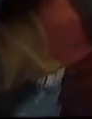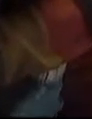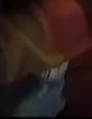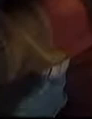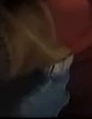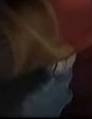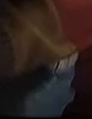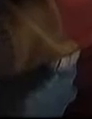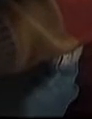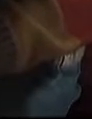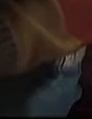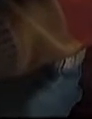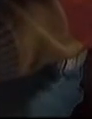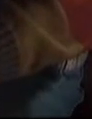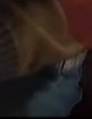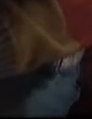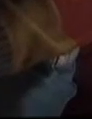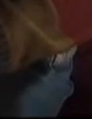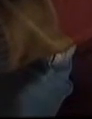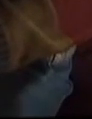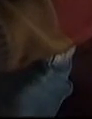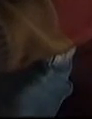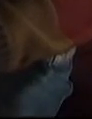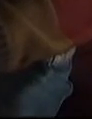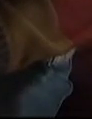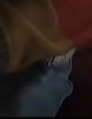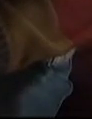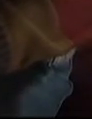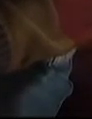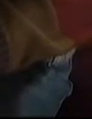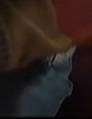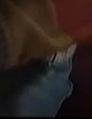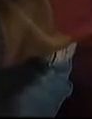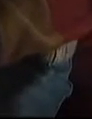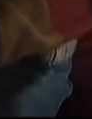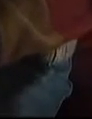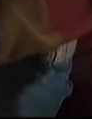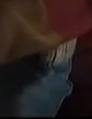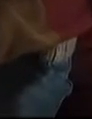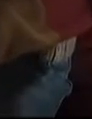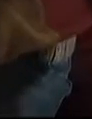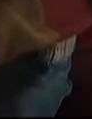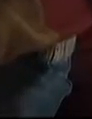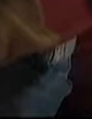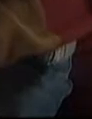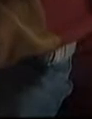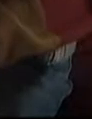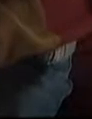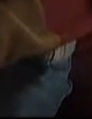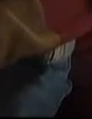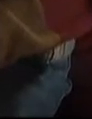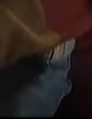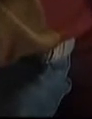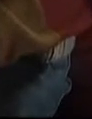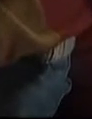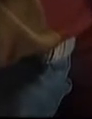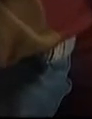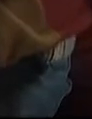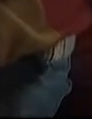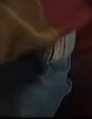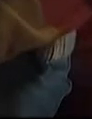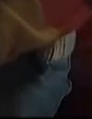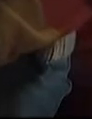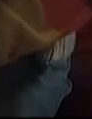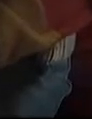constorsionando, el elefante está volando, la ardilla tiene plumas de cotorro, el mono araña que